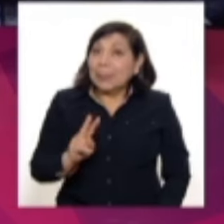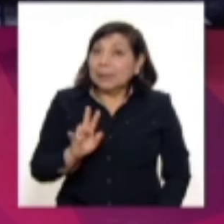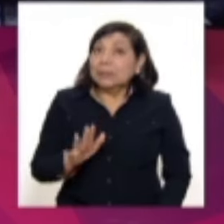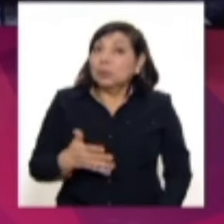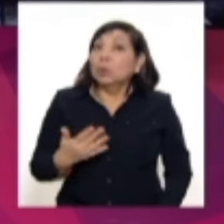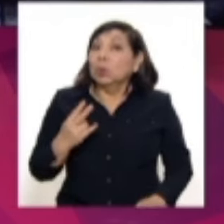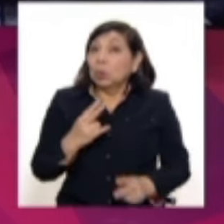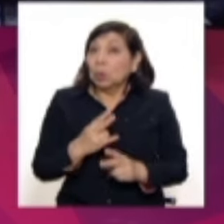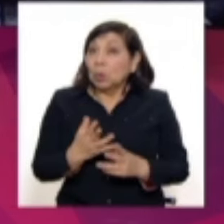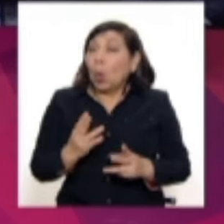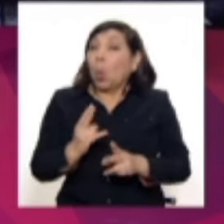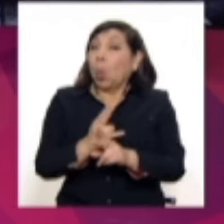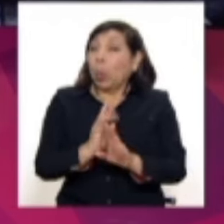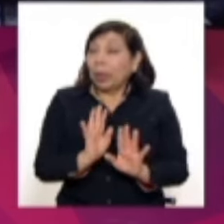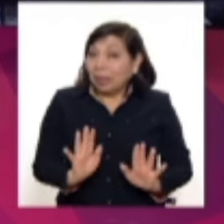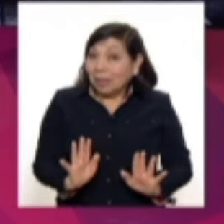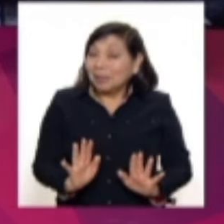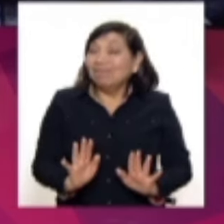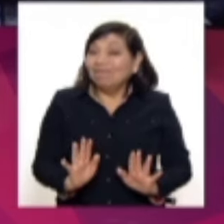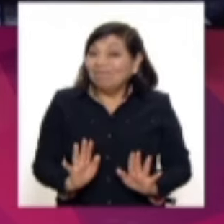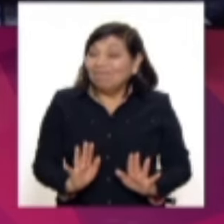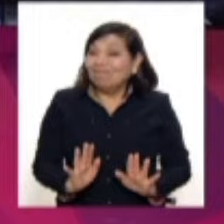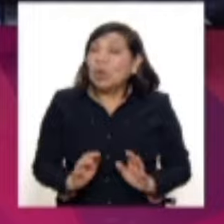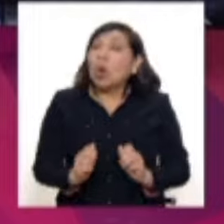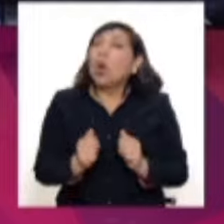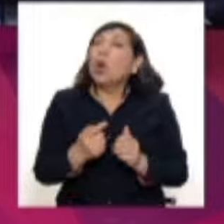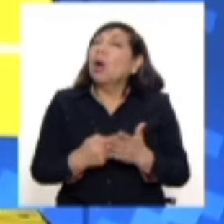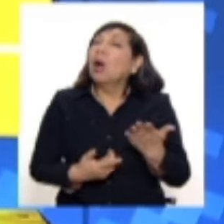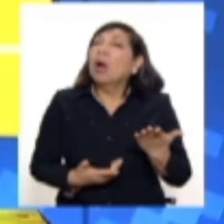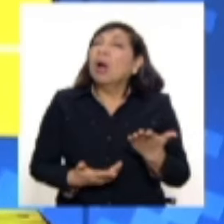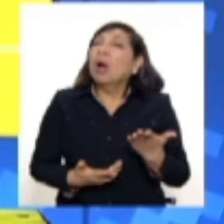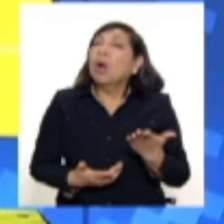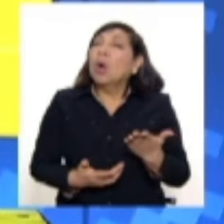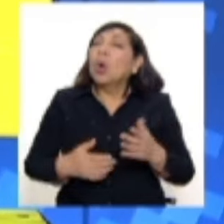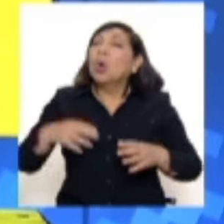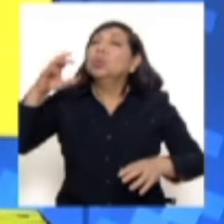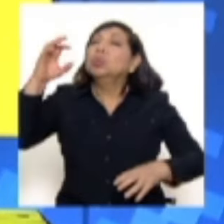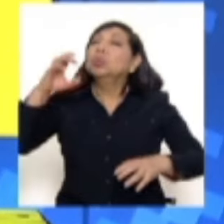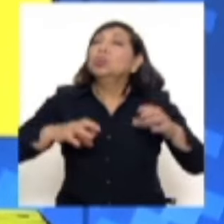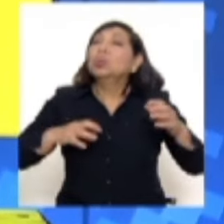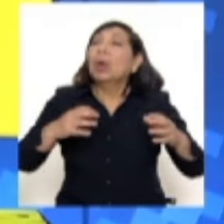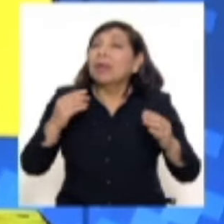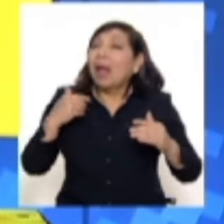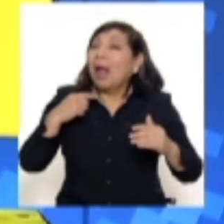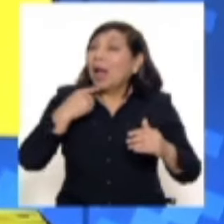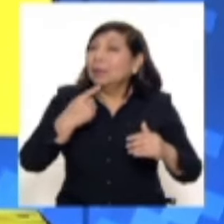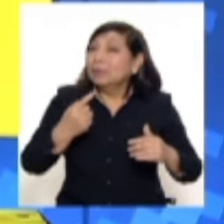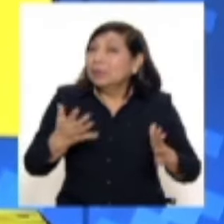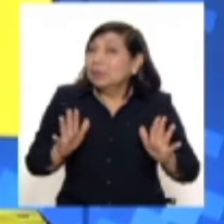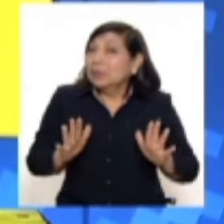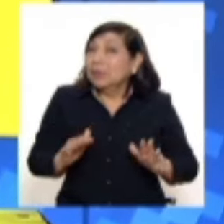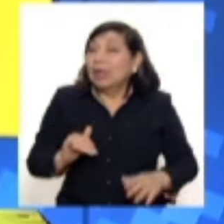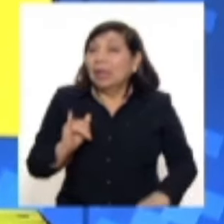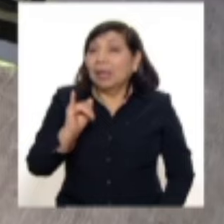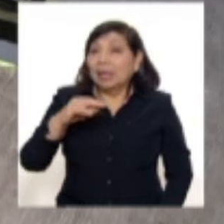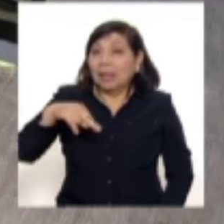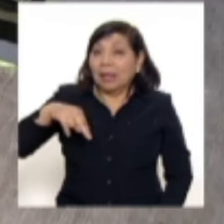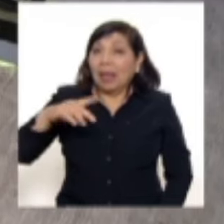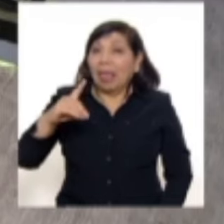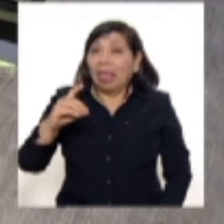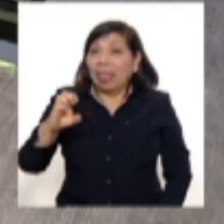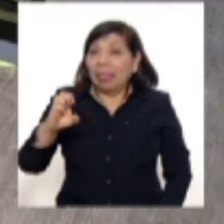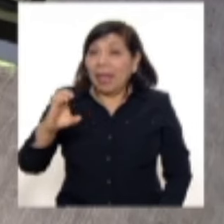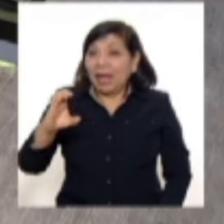a 26, hay que tener muchas precauciones, entonces. Y con respecto a la zona de las lluvias, por ejemplo, que ya se está anunciando, ¿no? Indesi está